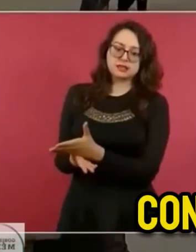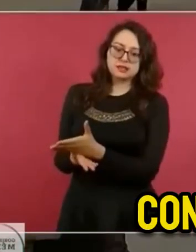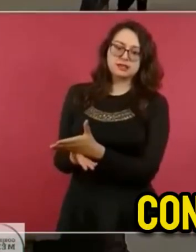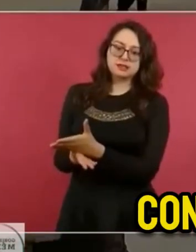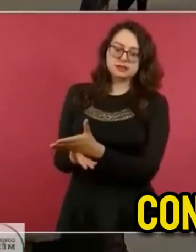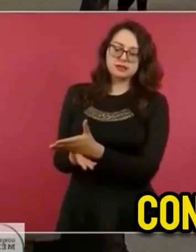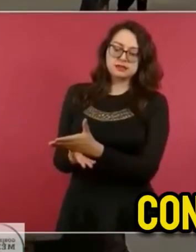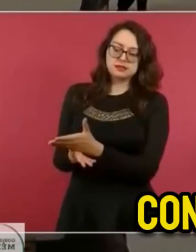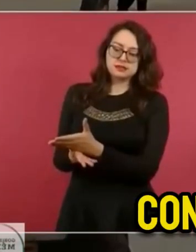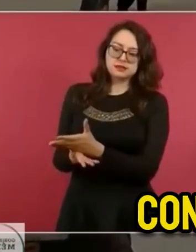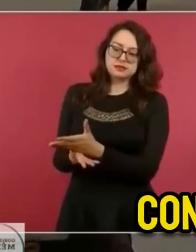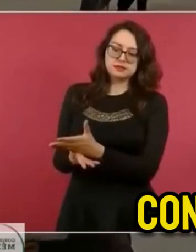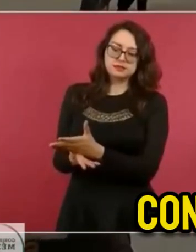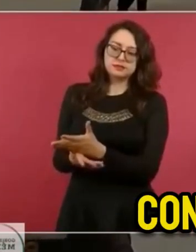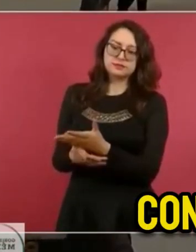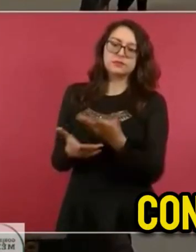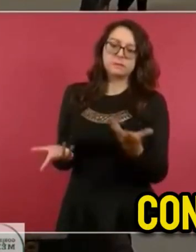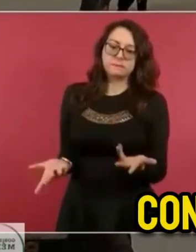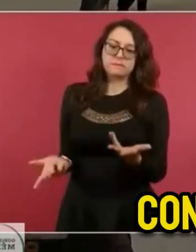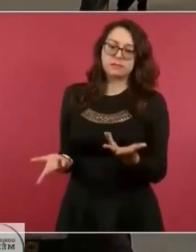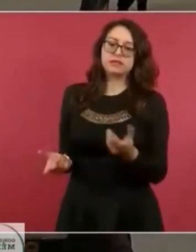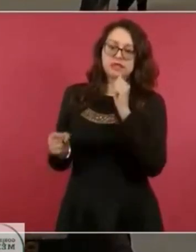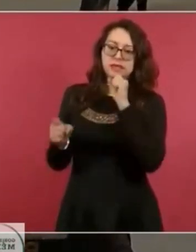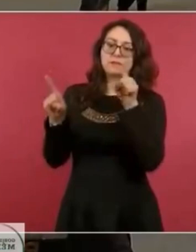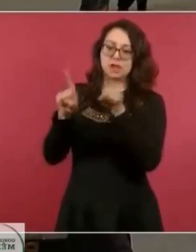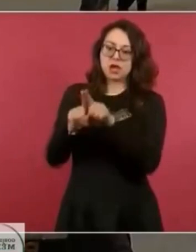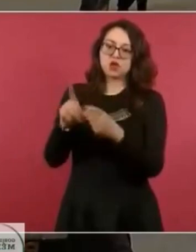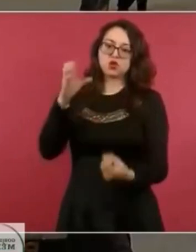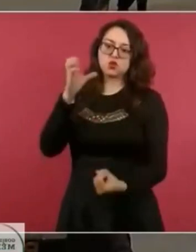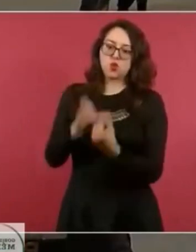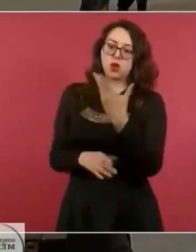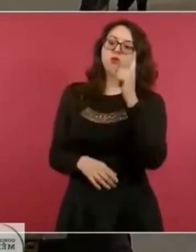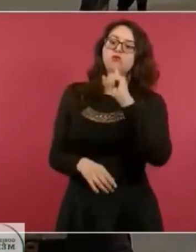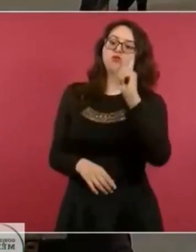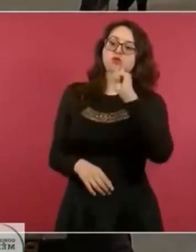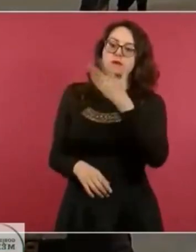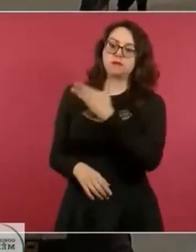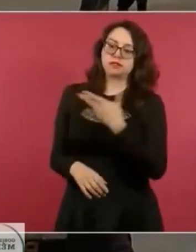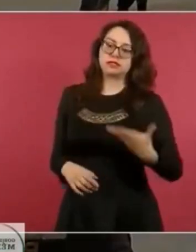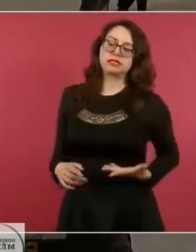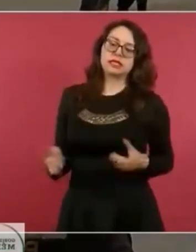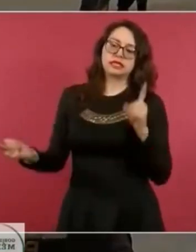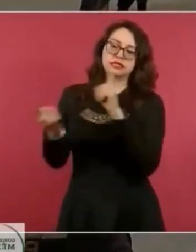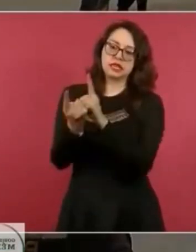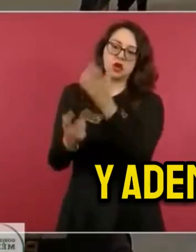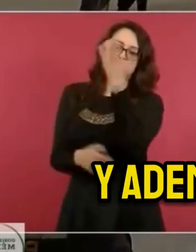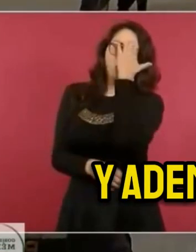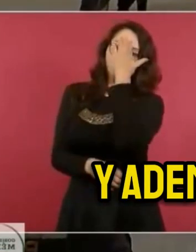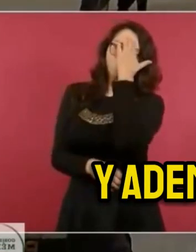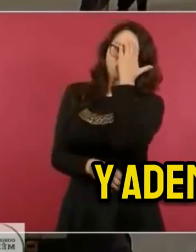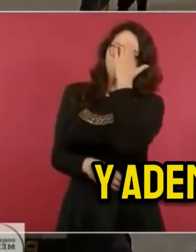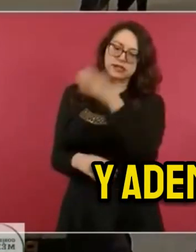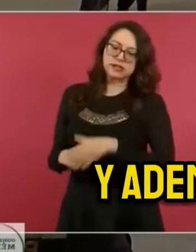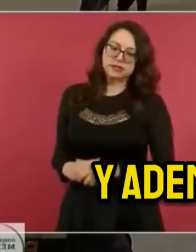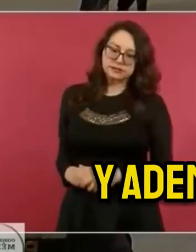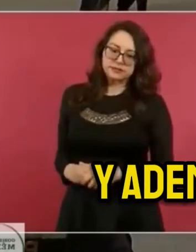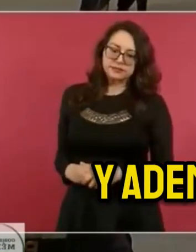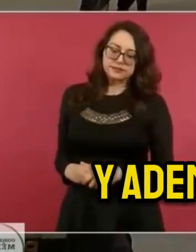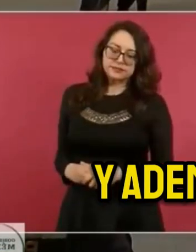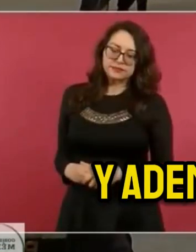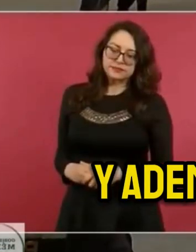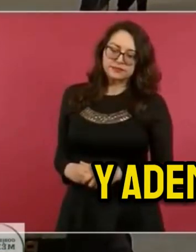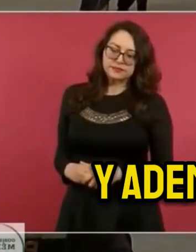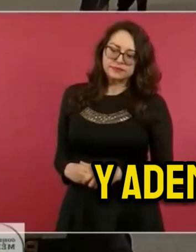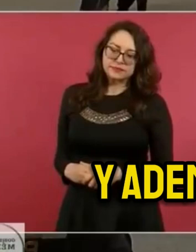conocería yo ya a la nueva presidente. Y porque también tengo vontade de comer un taquito. Y además porque tengo